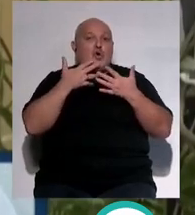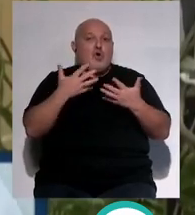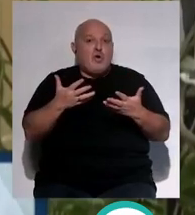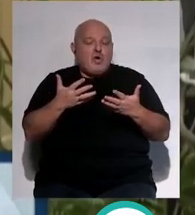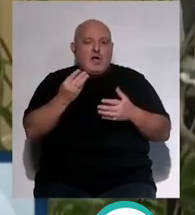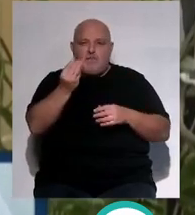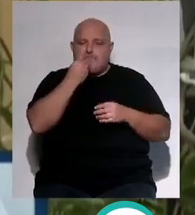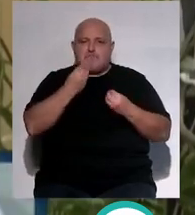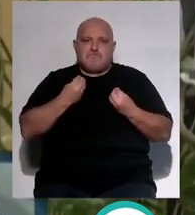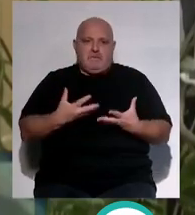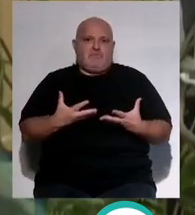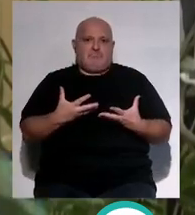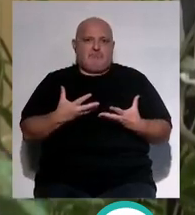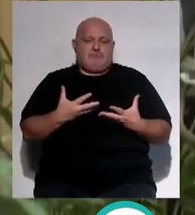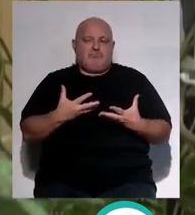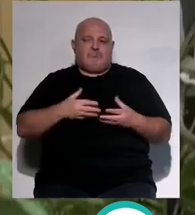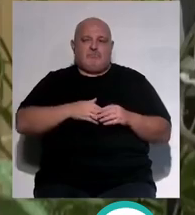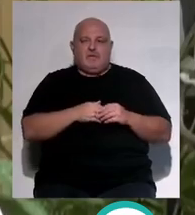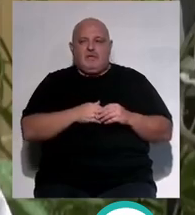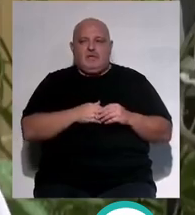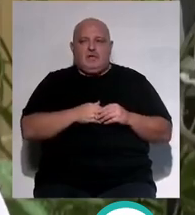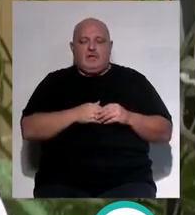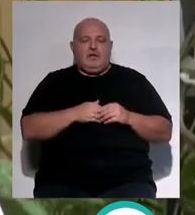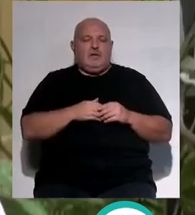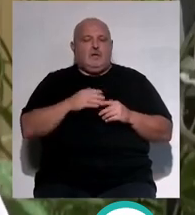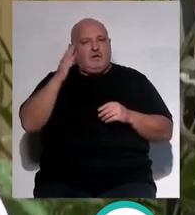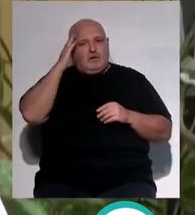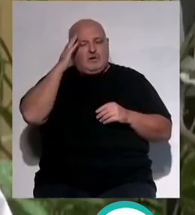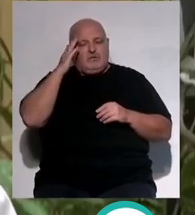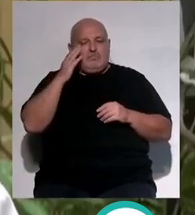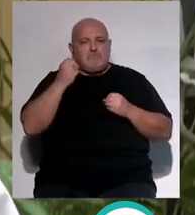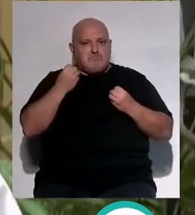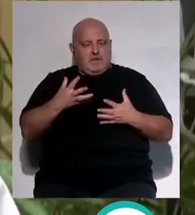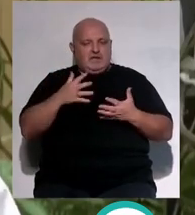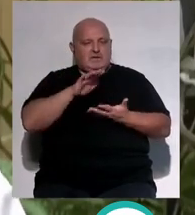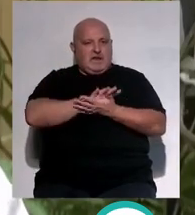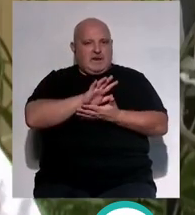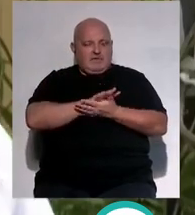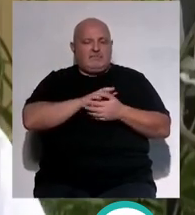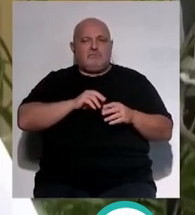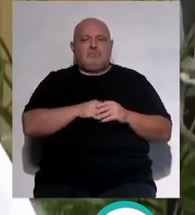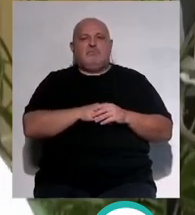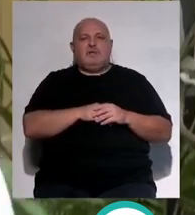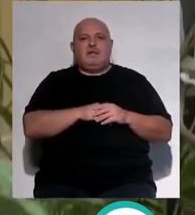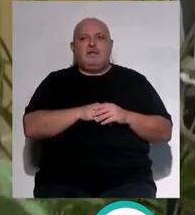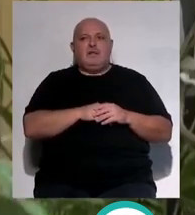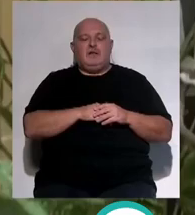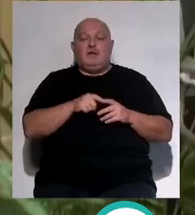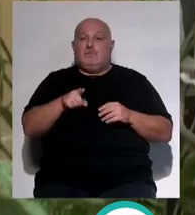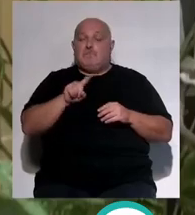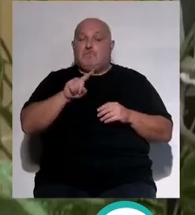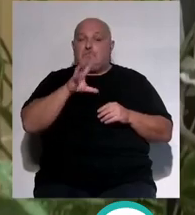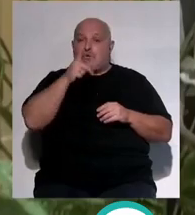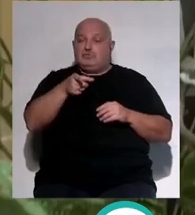alimentarse bien hacer un sueño reparador y tranquilo para ello es muy